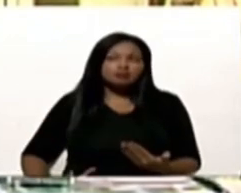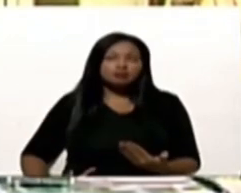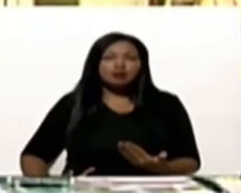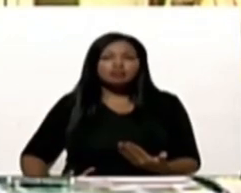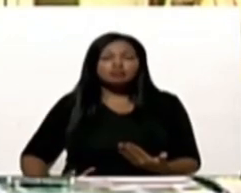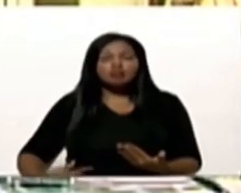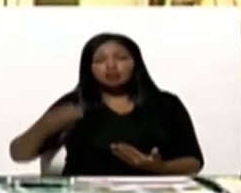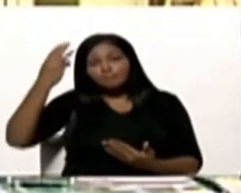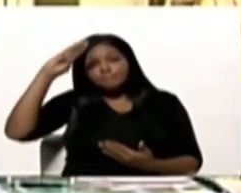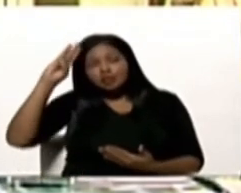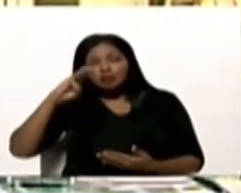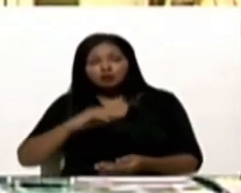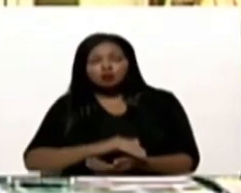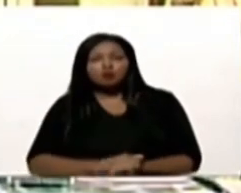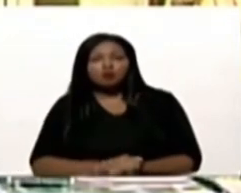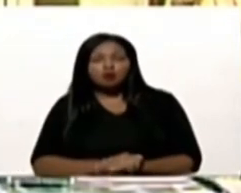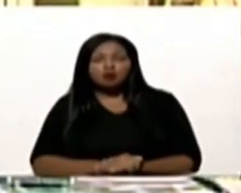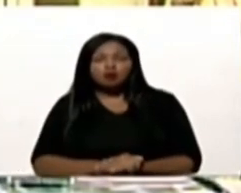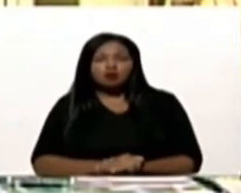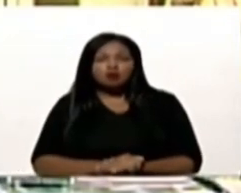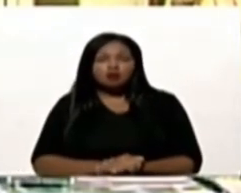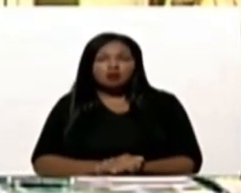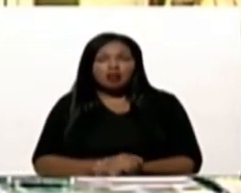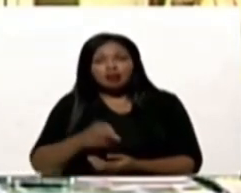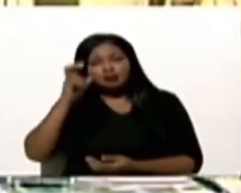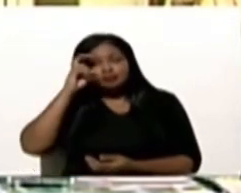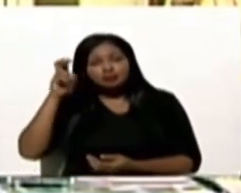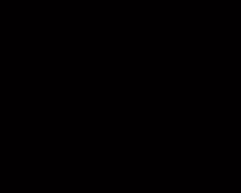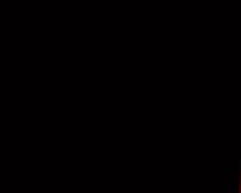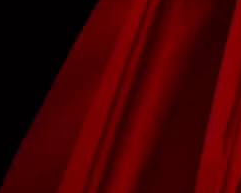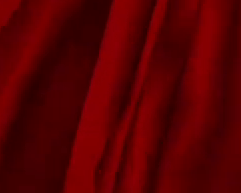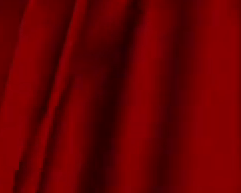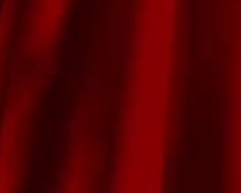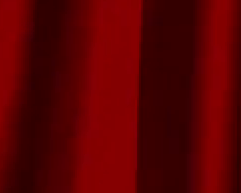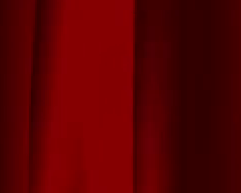Ebrard y a la Cancillería de México.